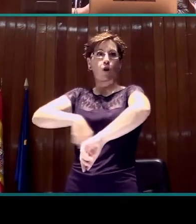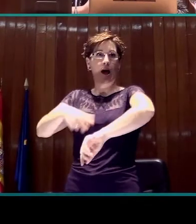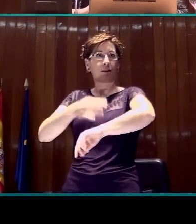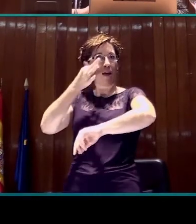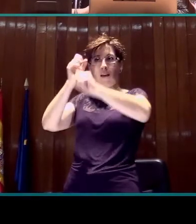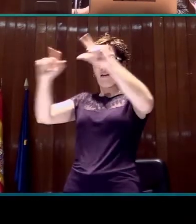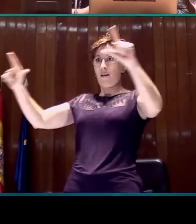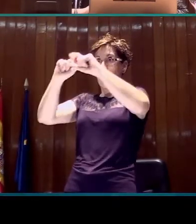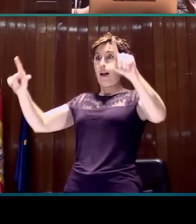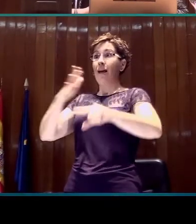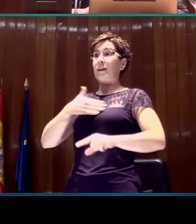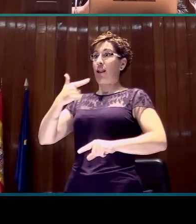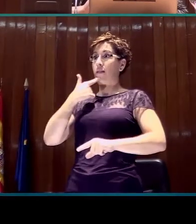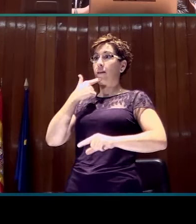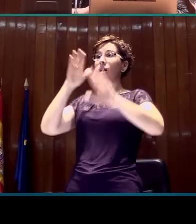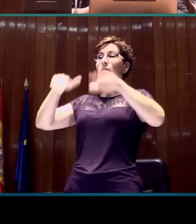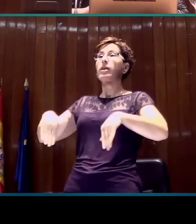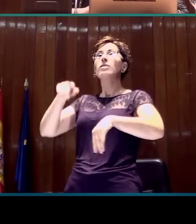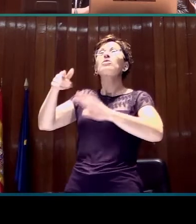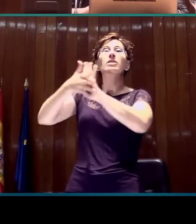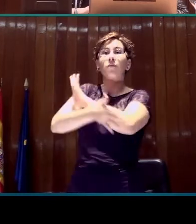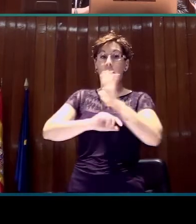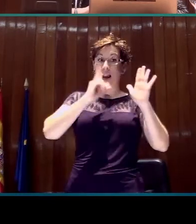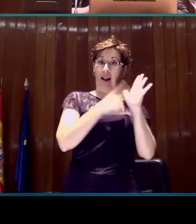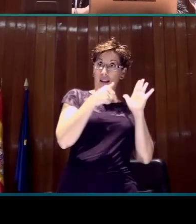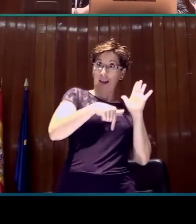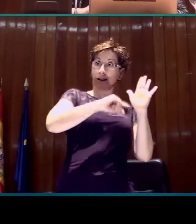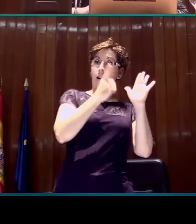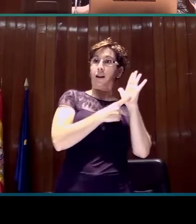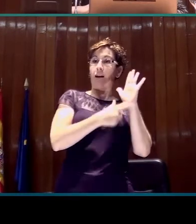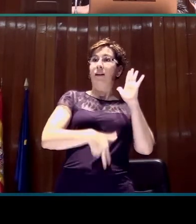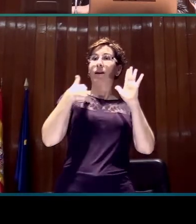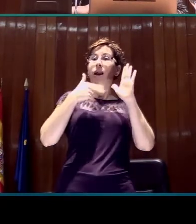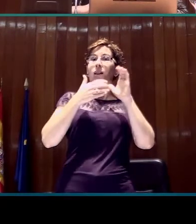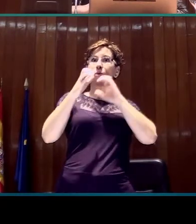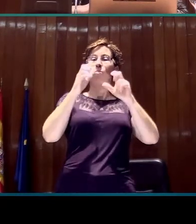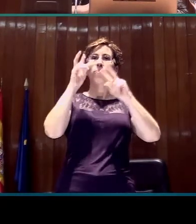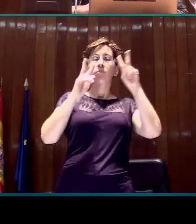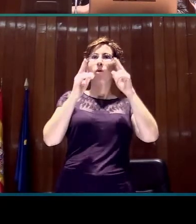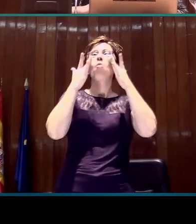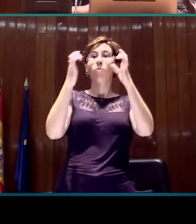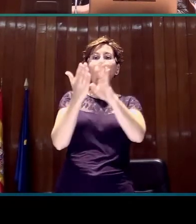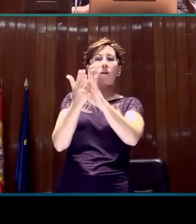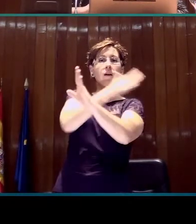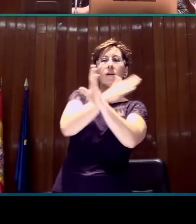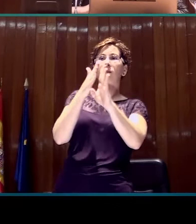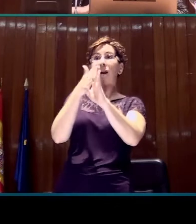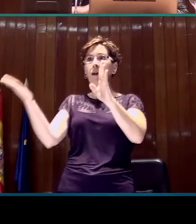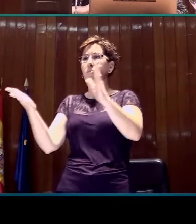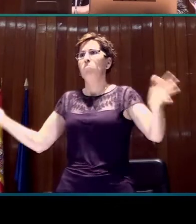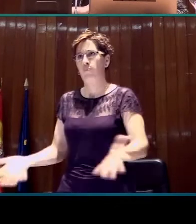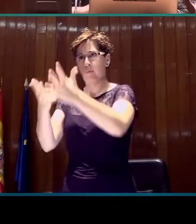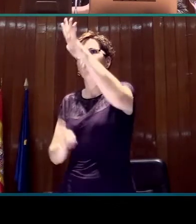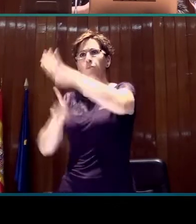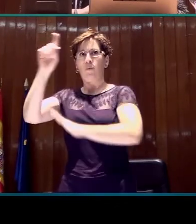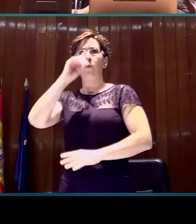general de la comunicación audiovisual en relación a la lengua de signos ha supuesto un impulso para la incorporación del intérprete en pantalla.